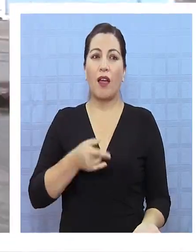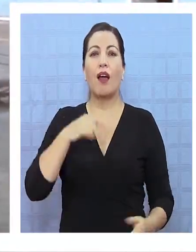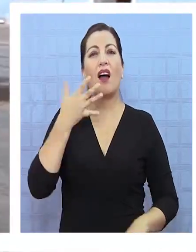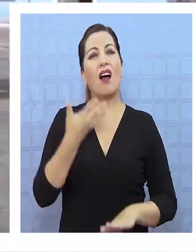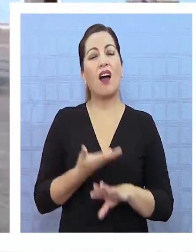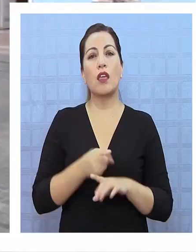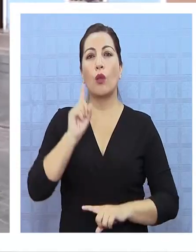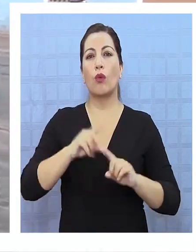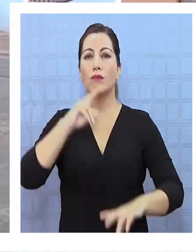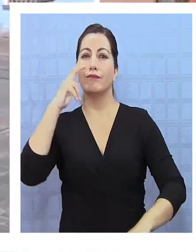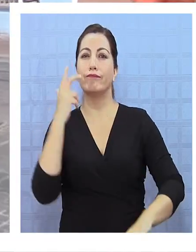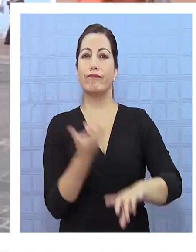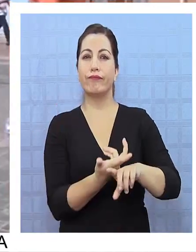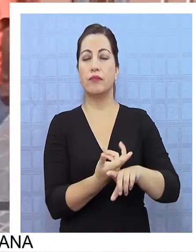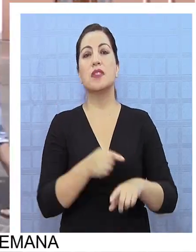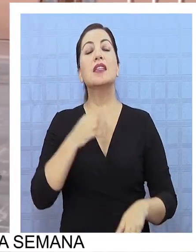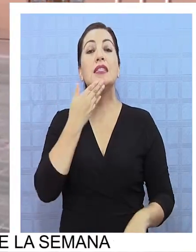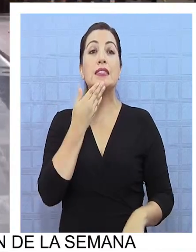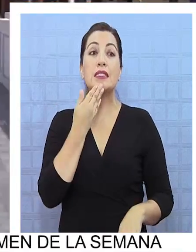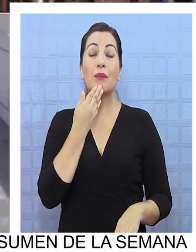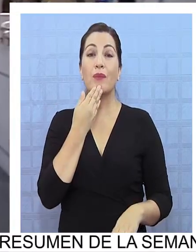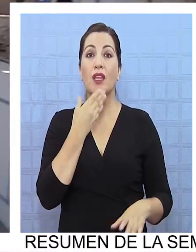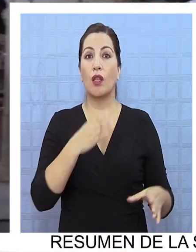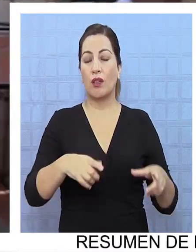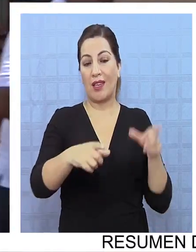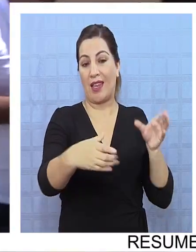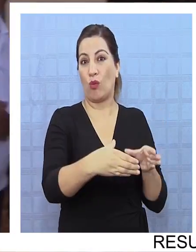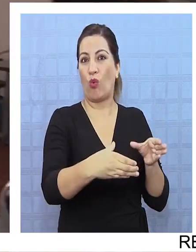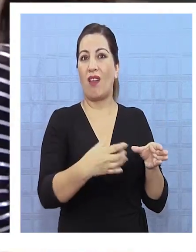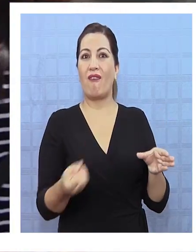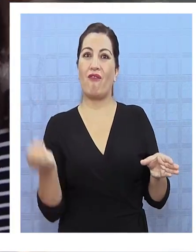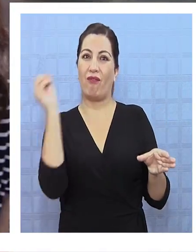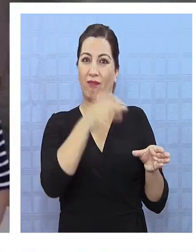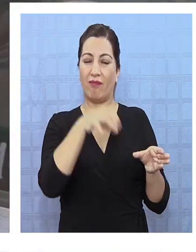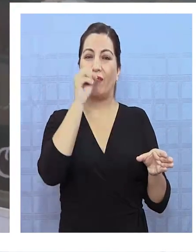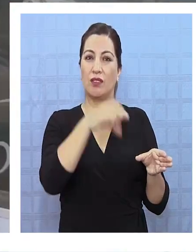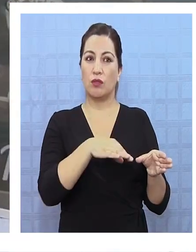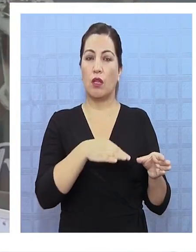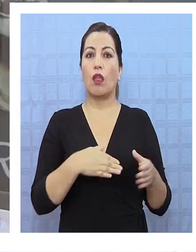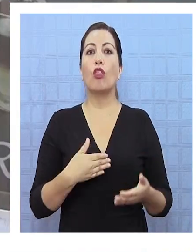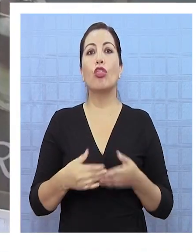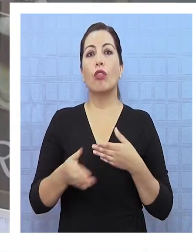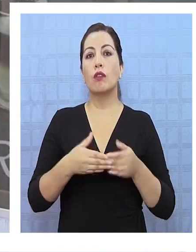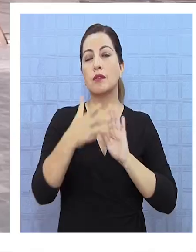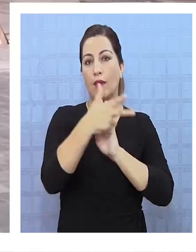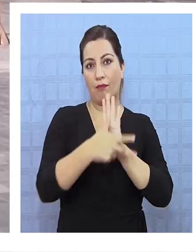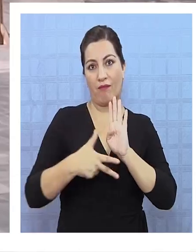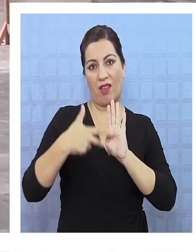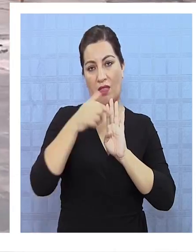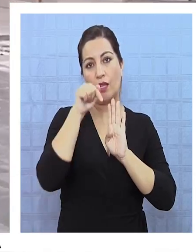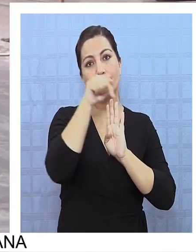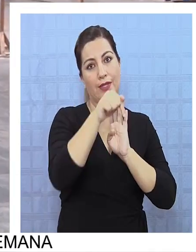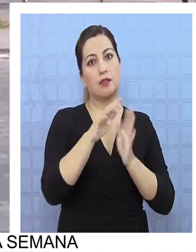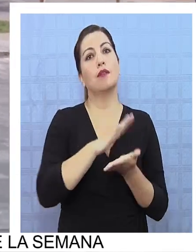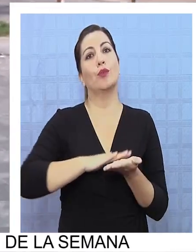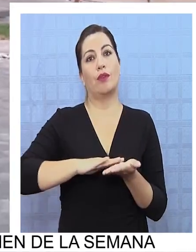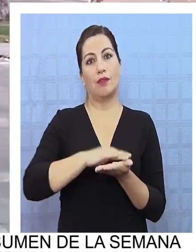robos a los visitantes o la falta de receptáculos en sectores más visitados, como es Baquedano, por dar un ejemplo.